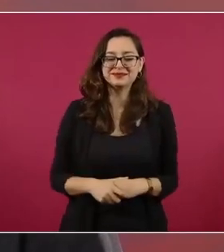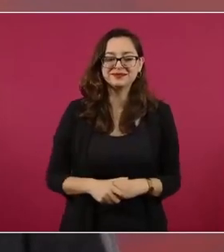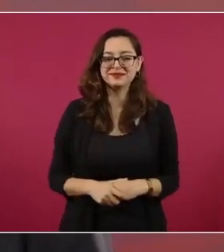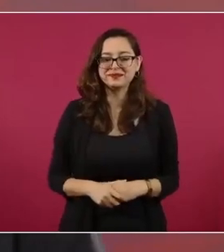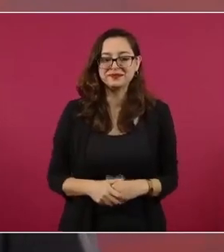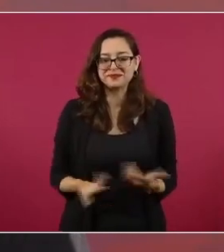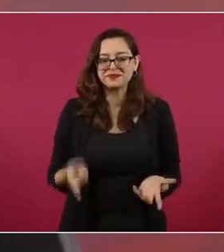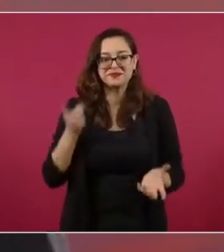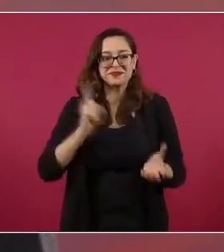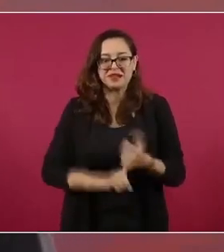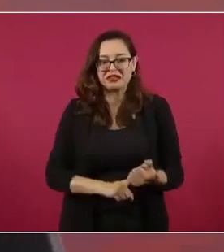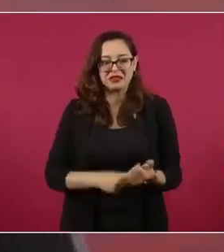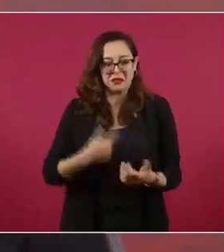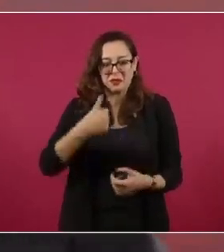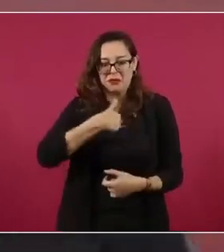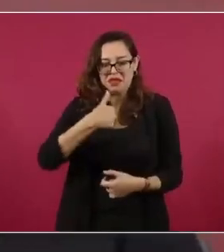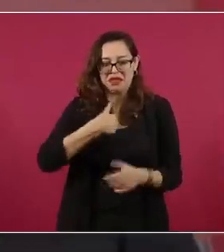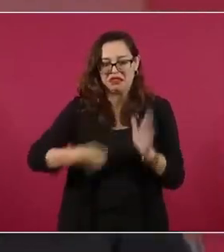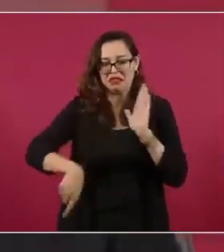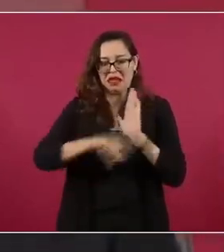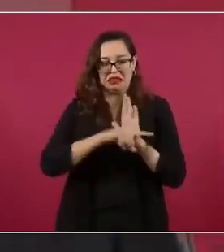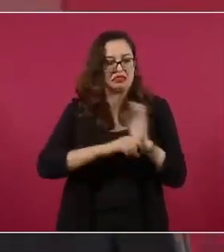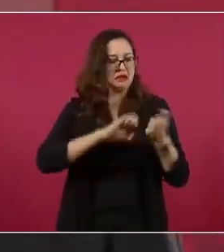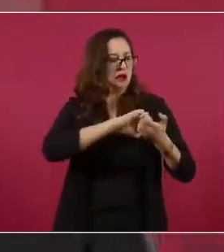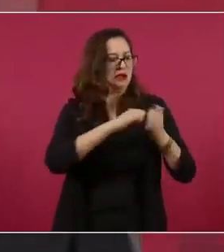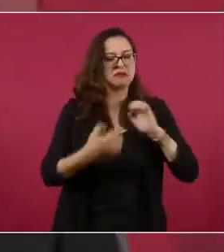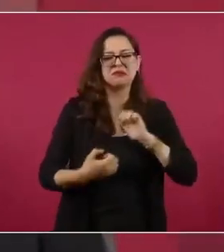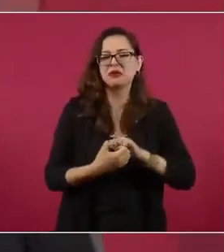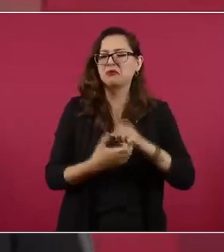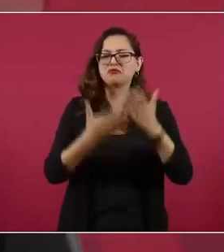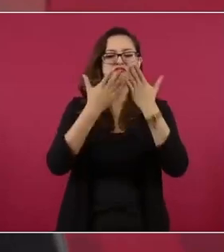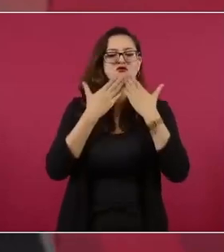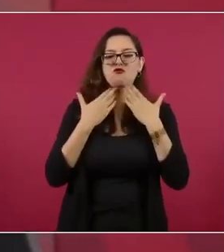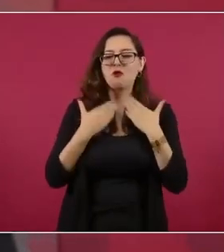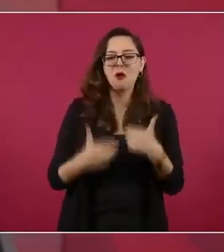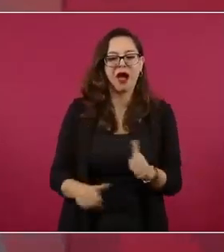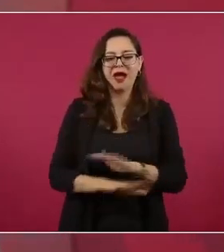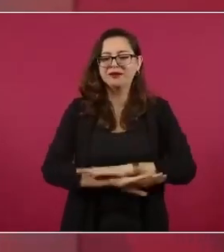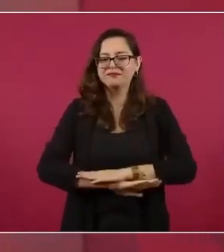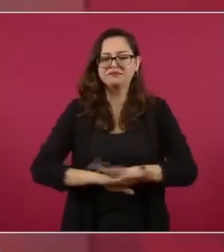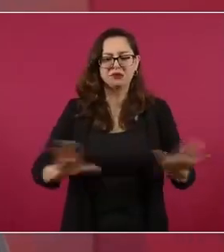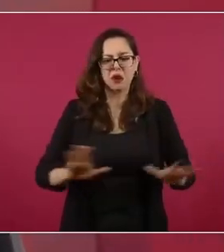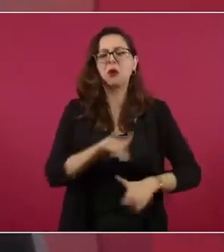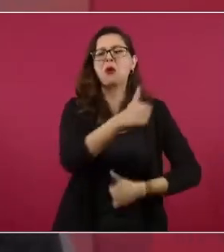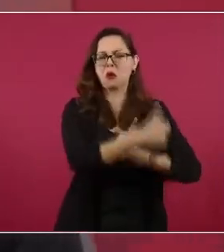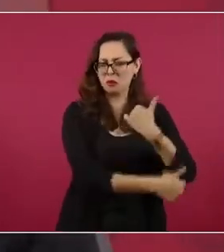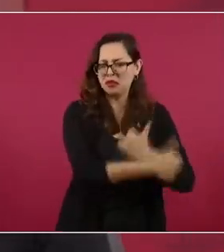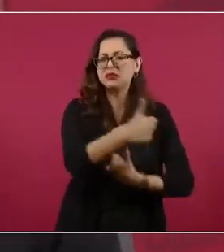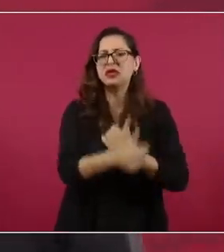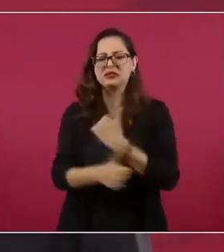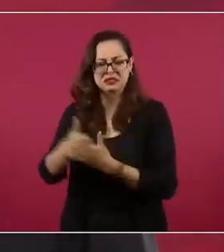No tengo yo enemigos, ni quiero tenerlos, tengo adversarios.